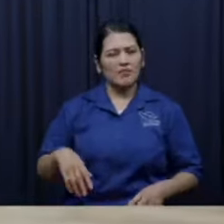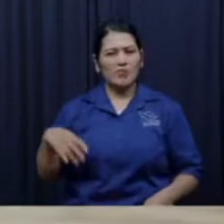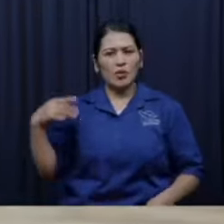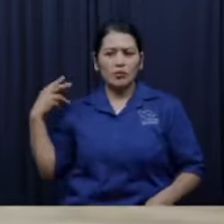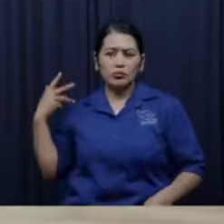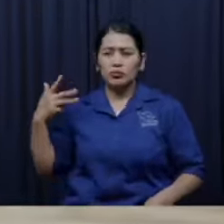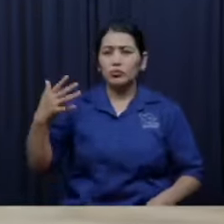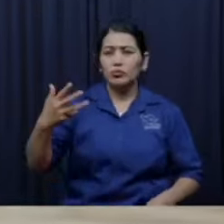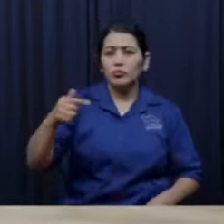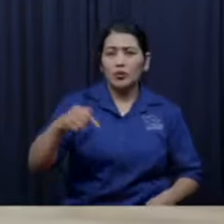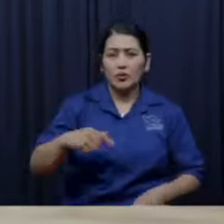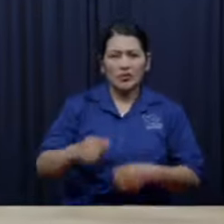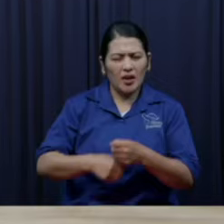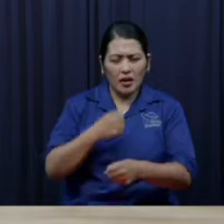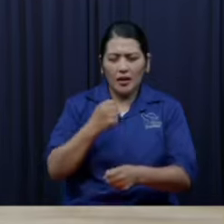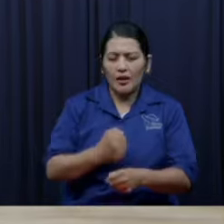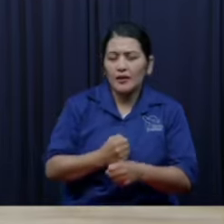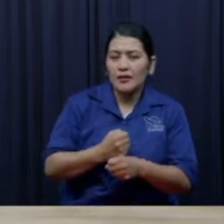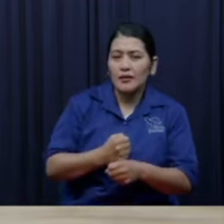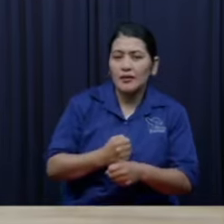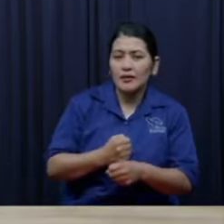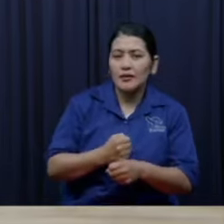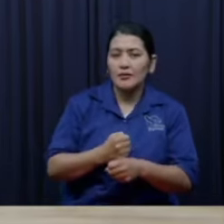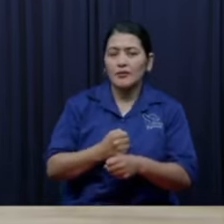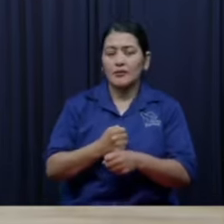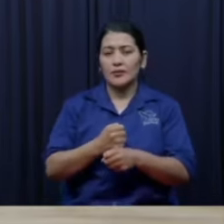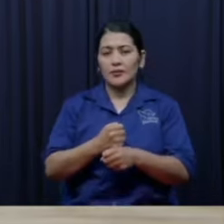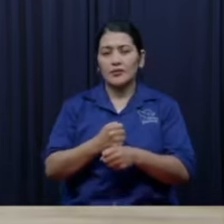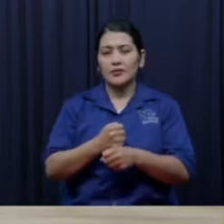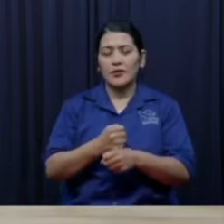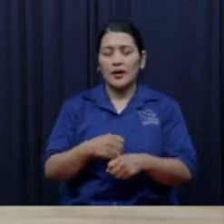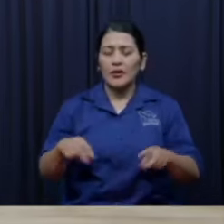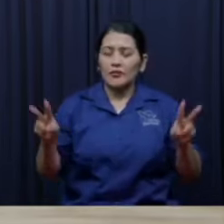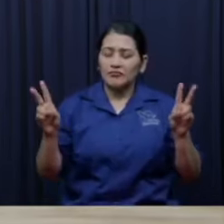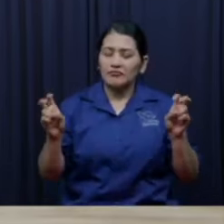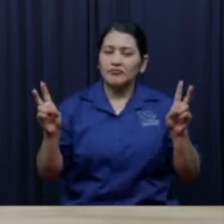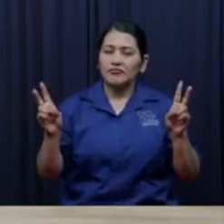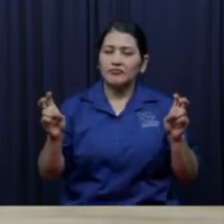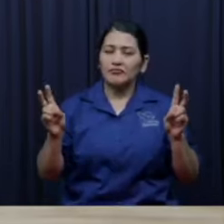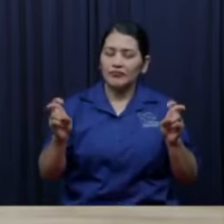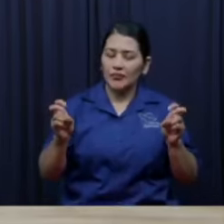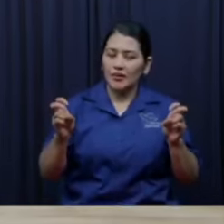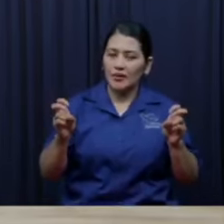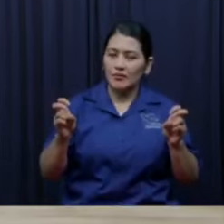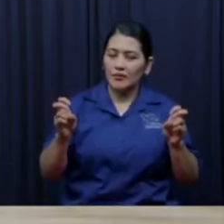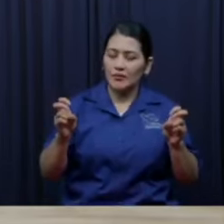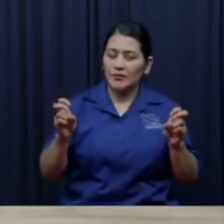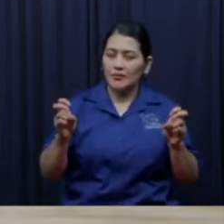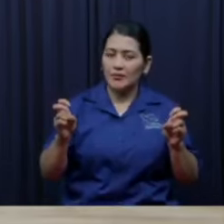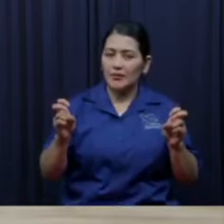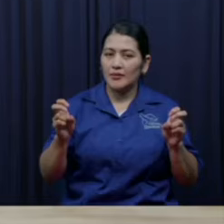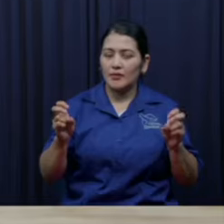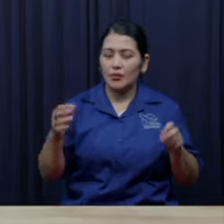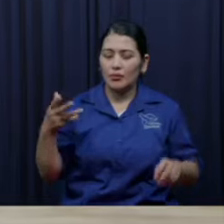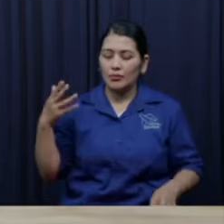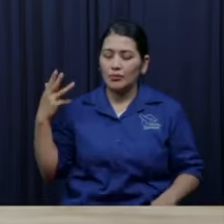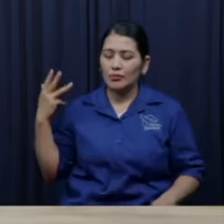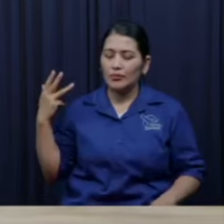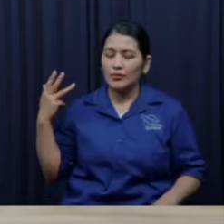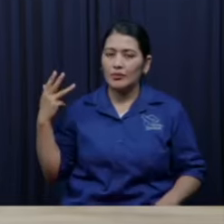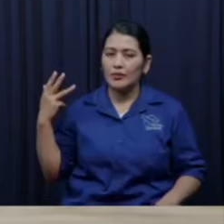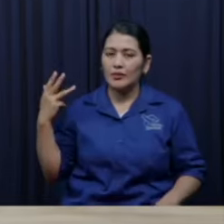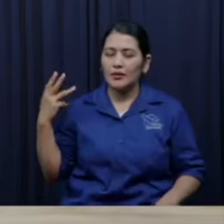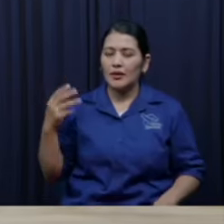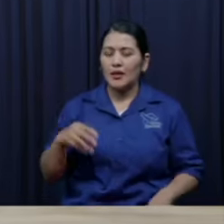no es un tema de ahorita, sino que de muchos años, el hablar de la